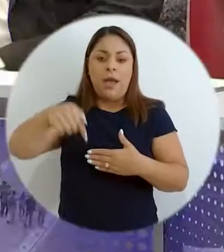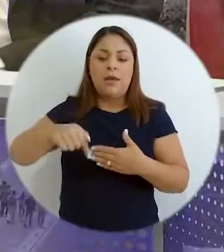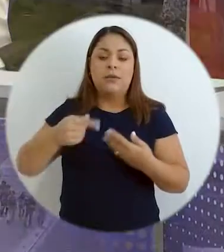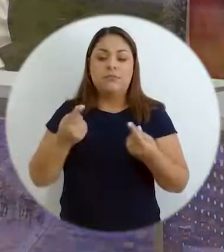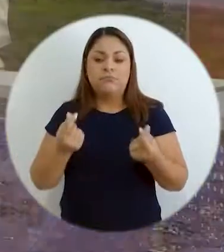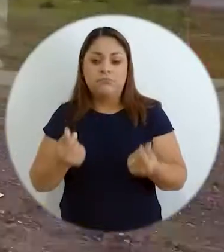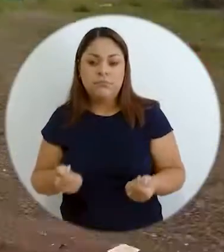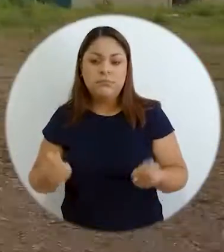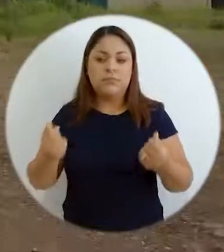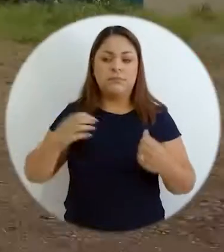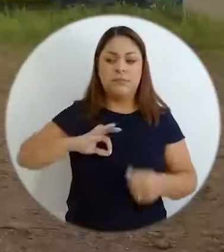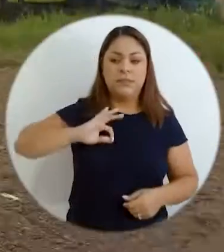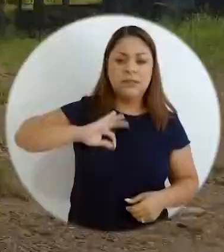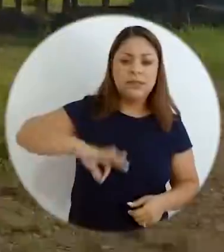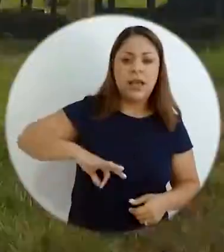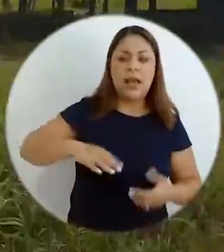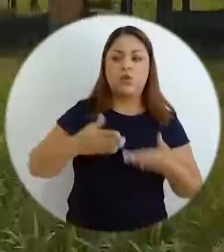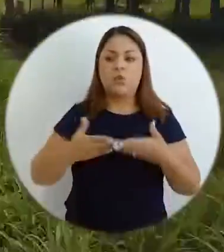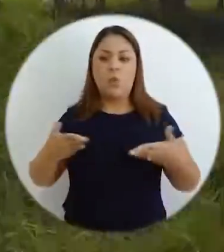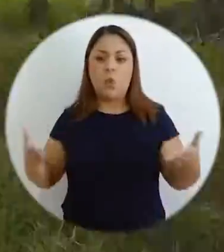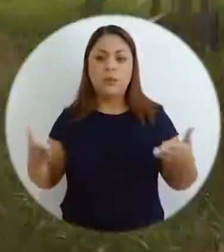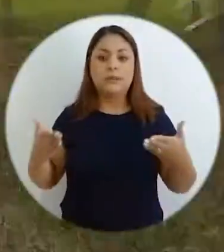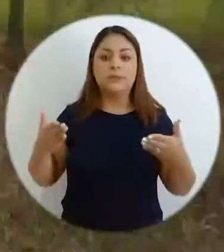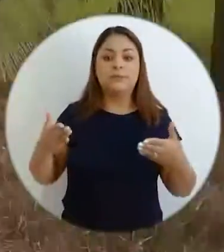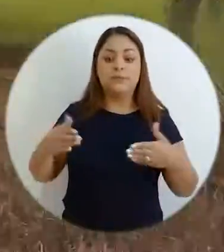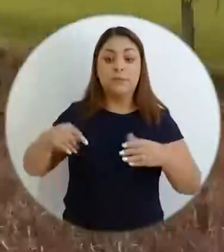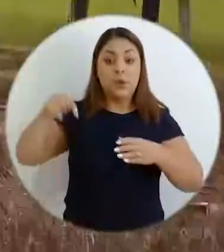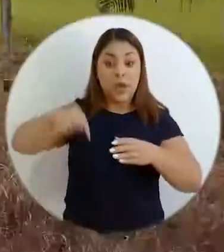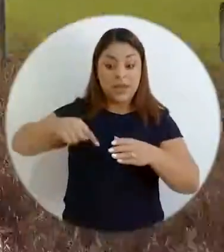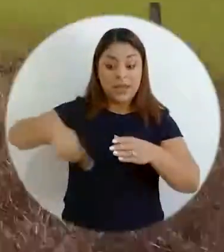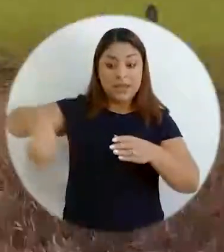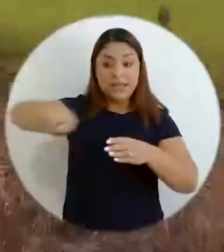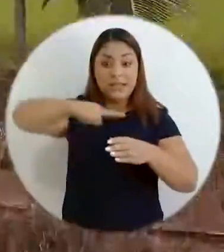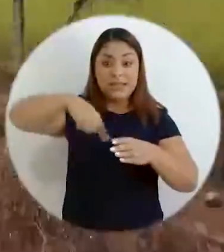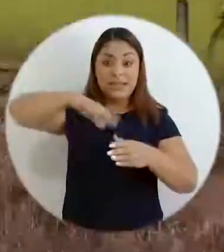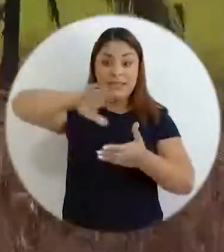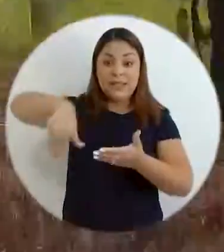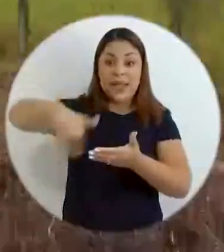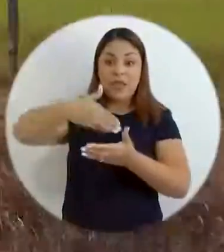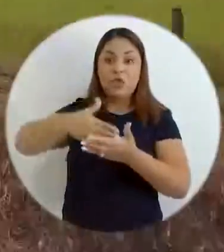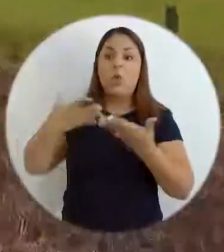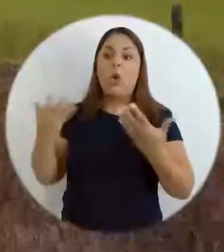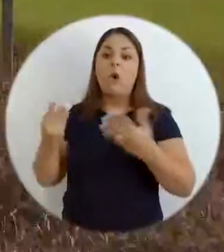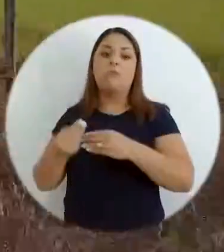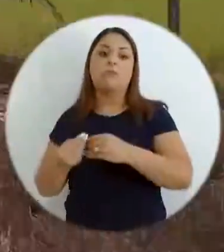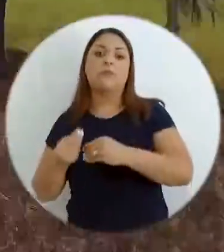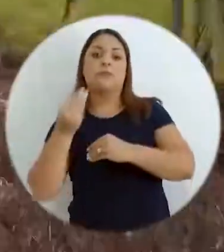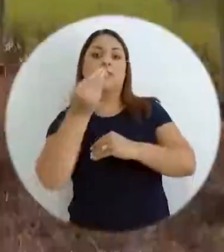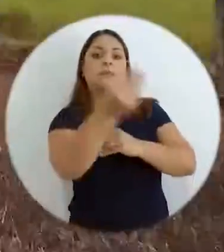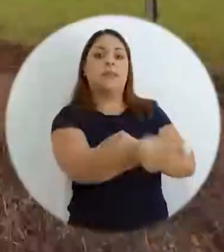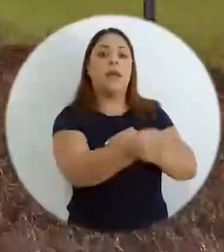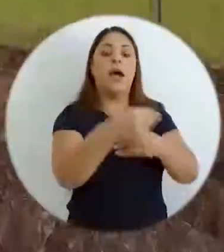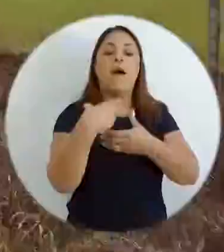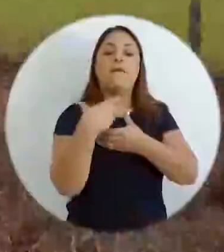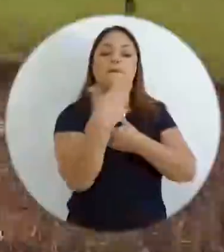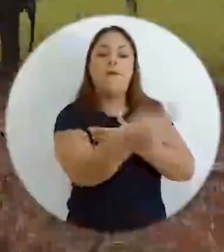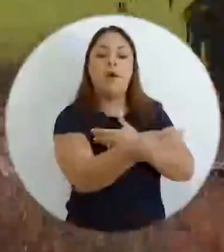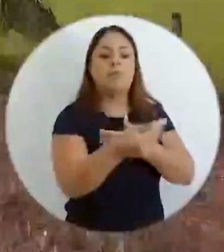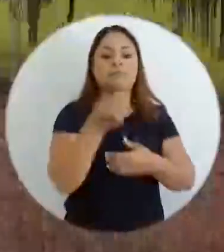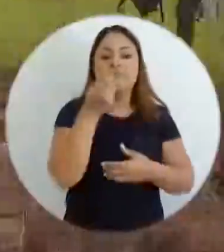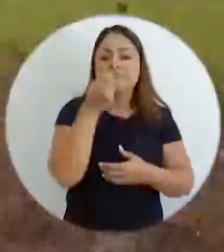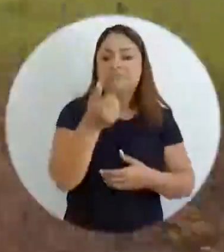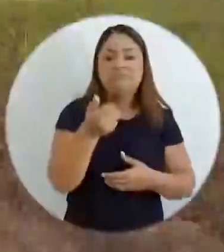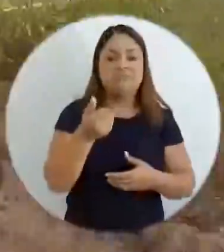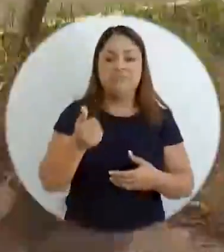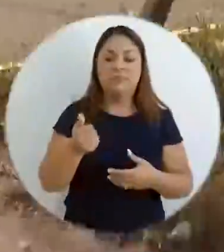reimportación desde las zonas regionales hacia el centro, pero no del centro hacia afuera. Esa devolución del centro hacia afuera no existe, o es